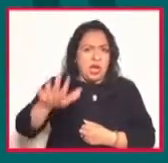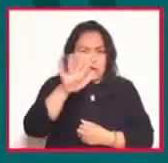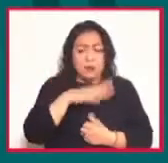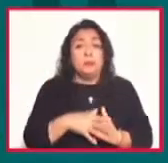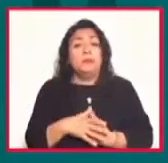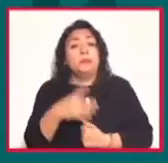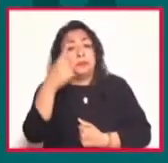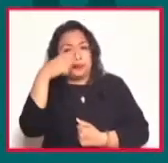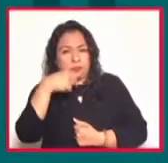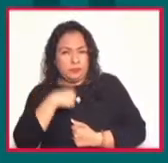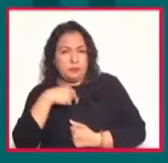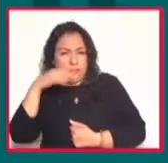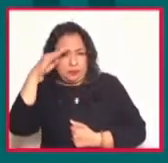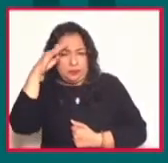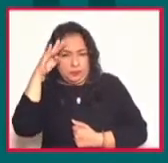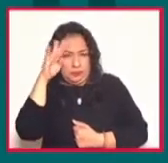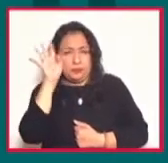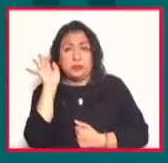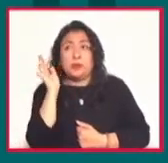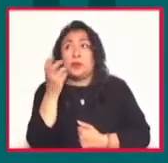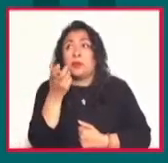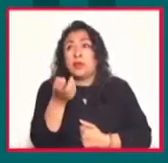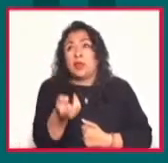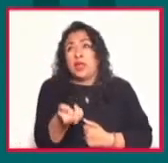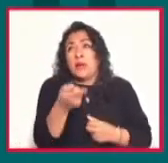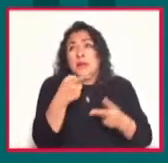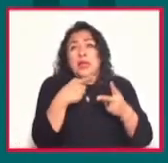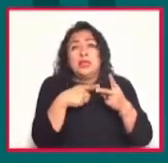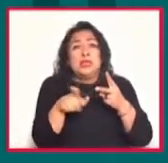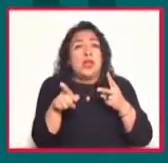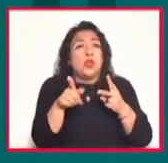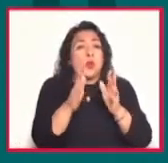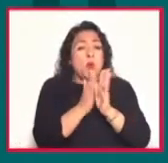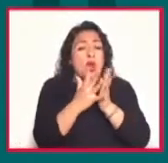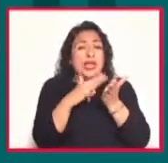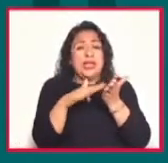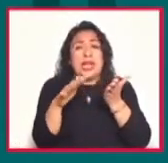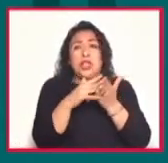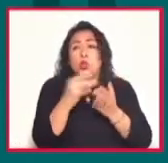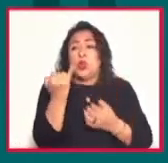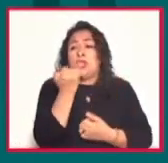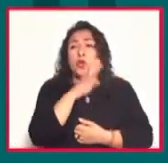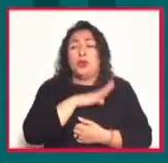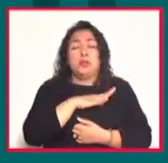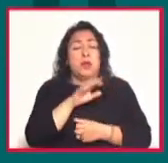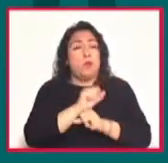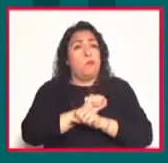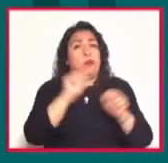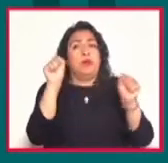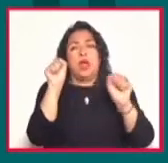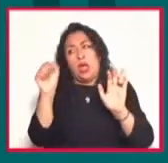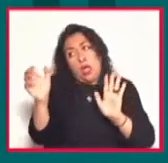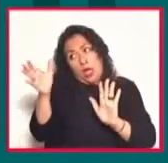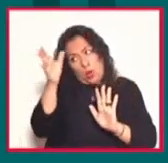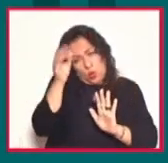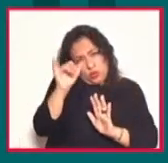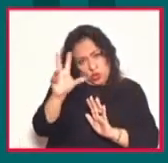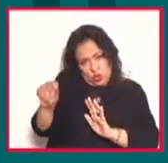mí me parece que, a partir del boom de la literatura hispanoamericana, no sé si esté de acuerdo conmigo, Leonardo,